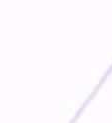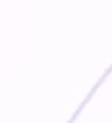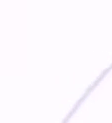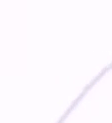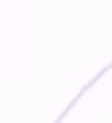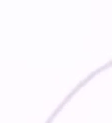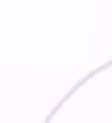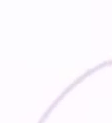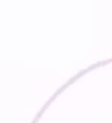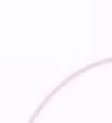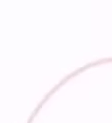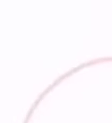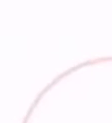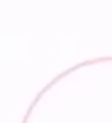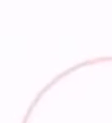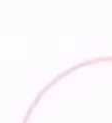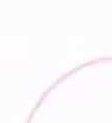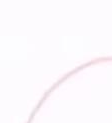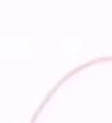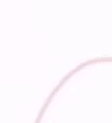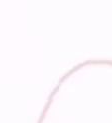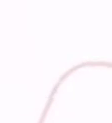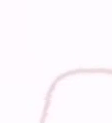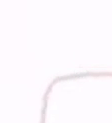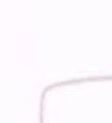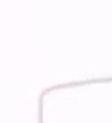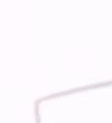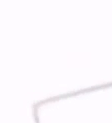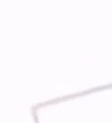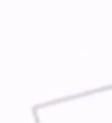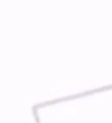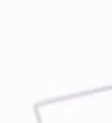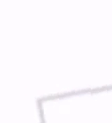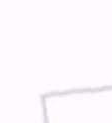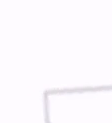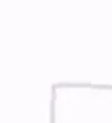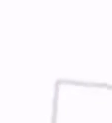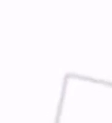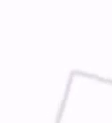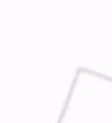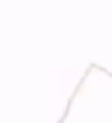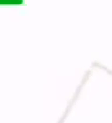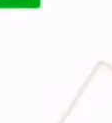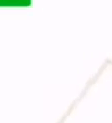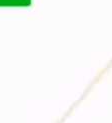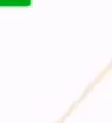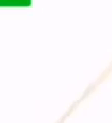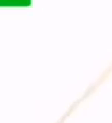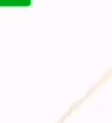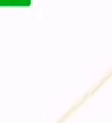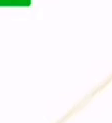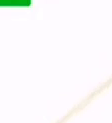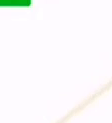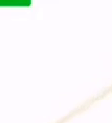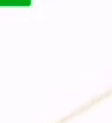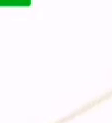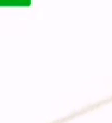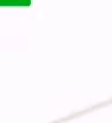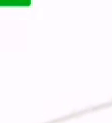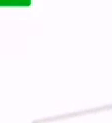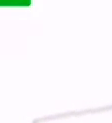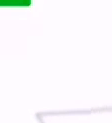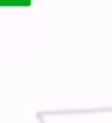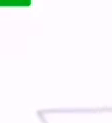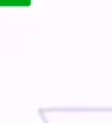se refiere a la infraestructura, a las maquinarias y herramientas. El capital humano